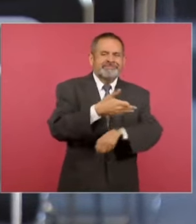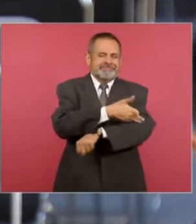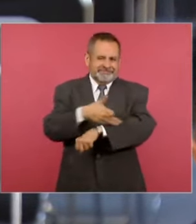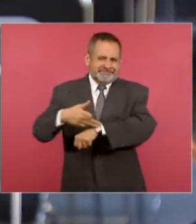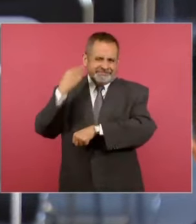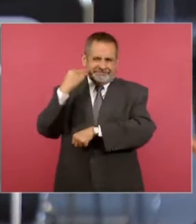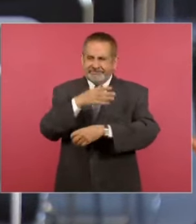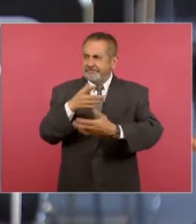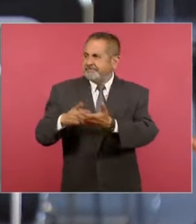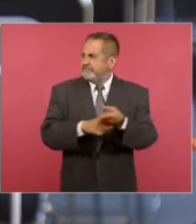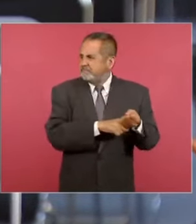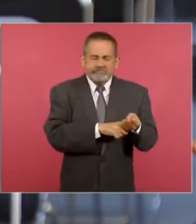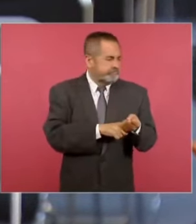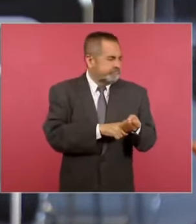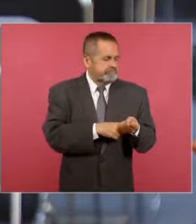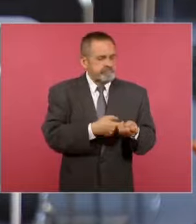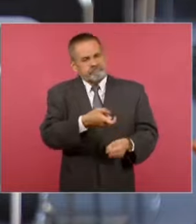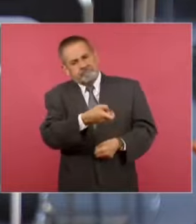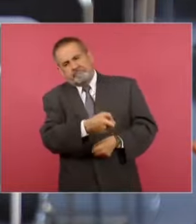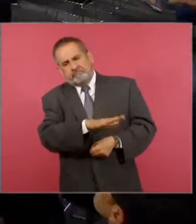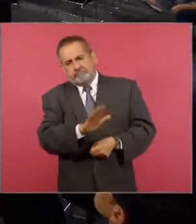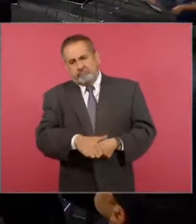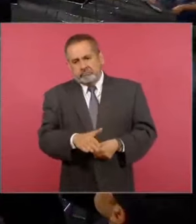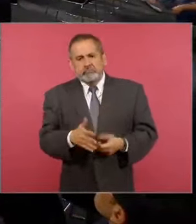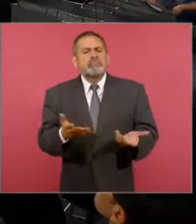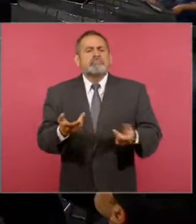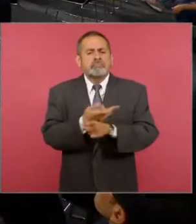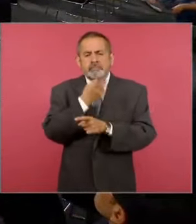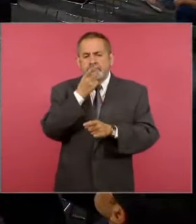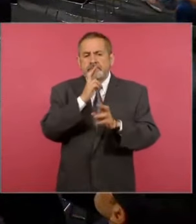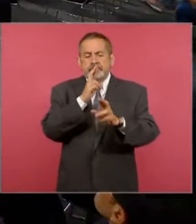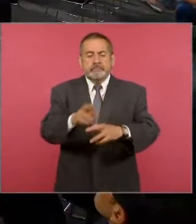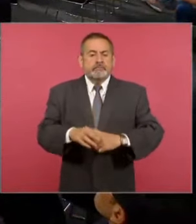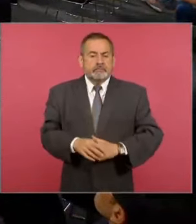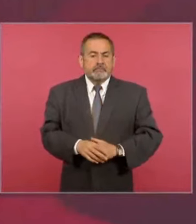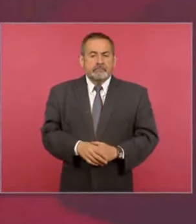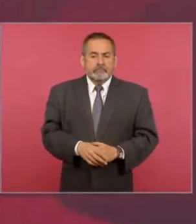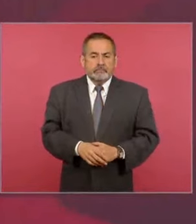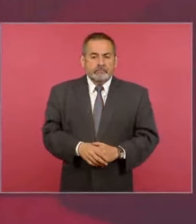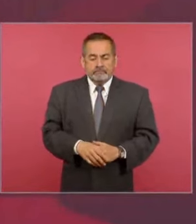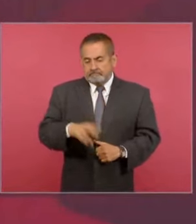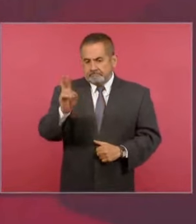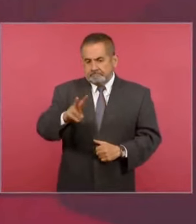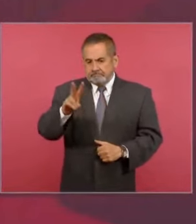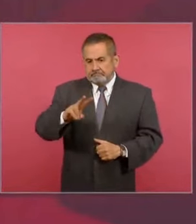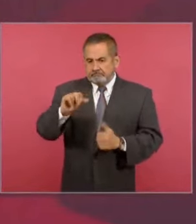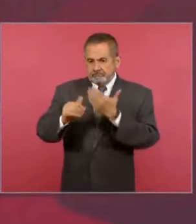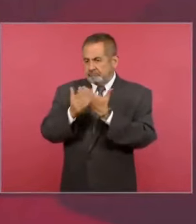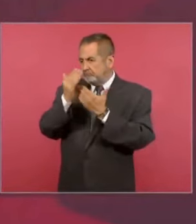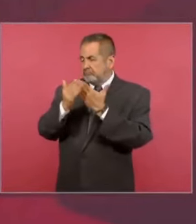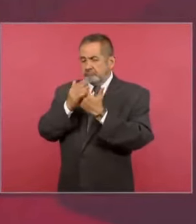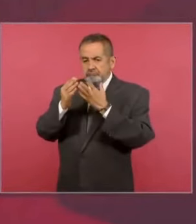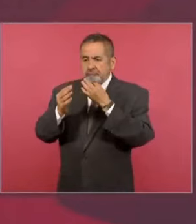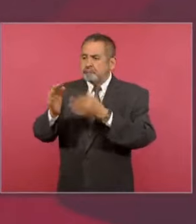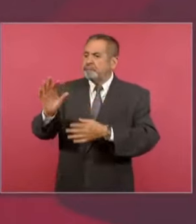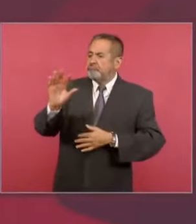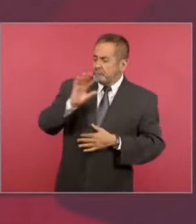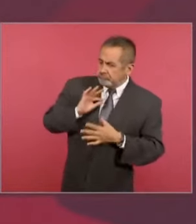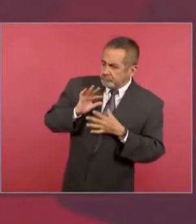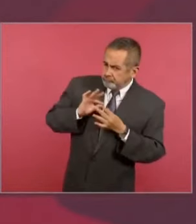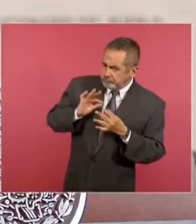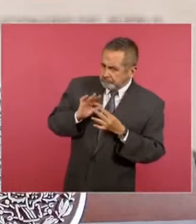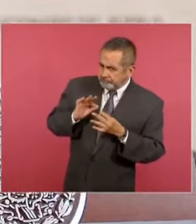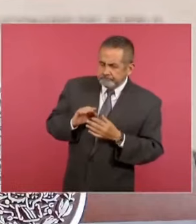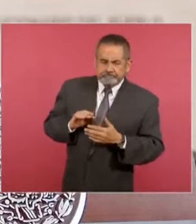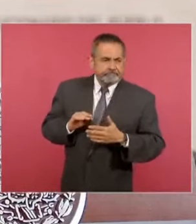Michoacán y posteriormente asesinado, secretaria. ¿Qué reporte tiene? Bueno, en efecto, hoy por la mañana se dio parte al respecto,